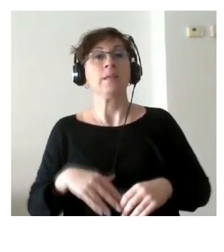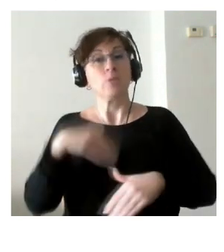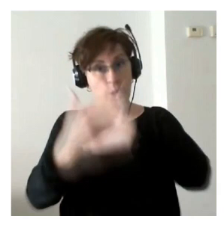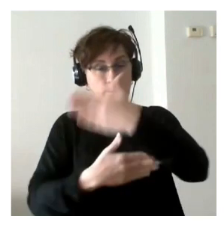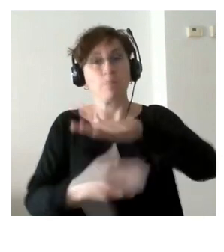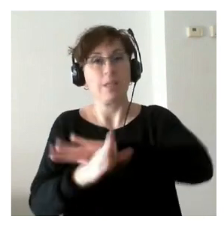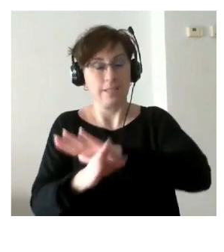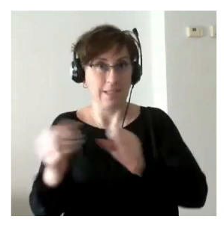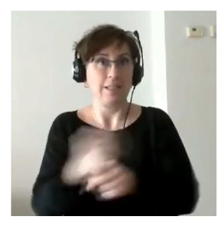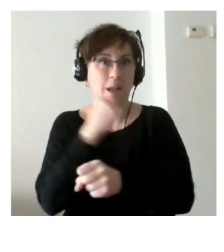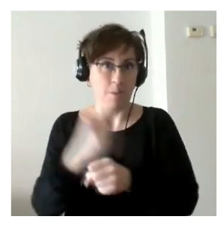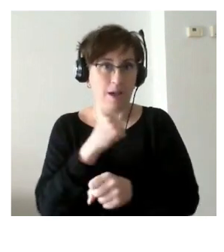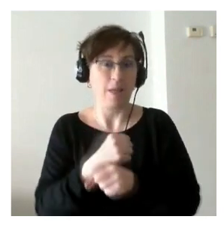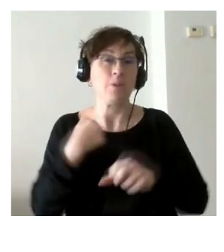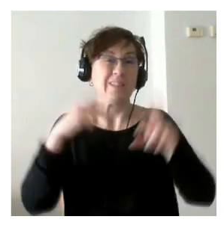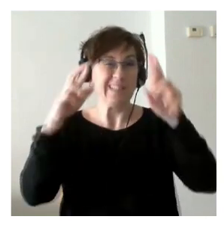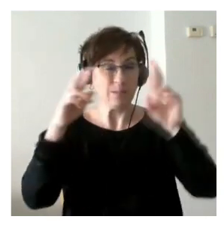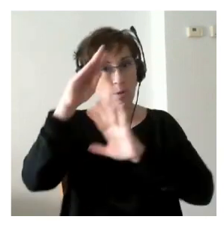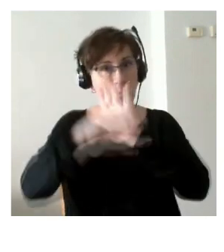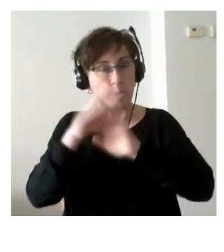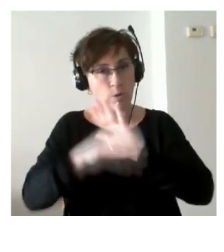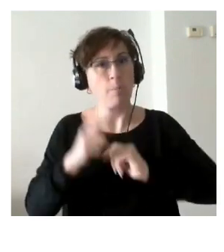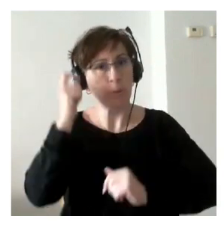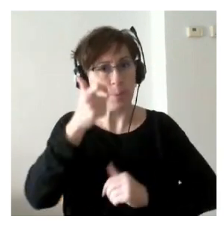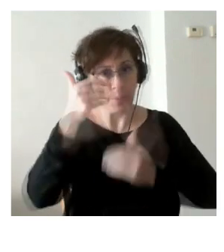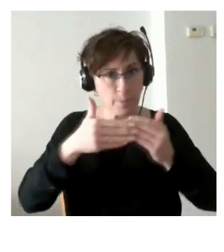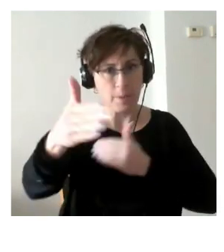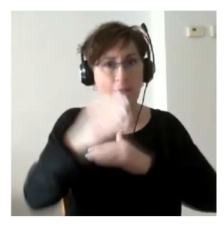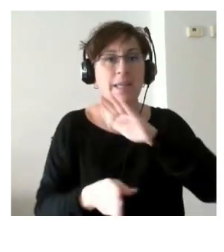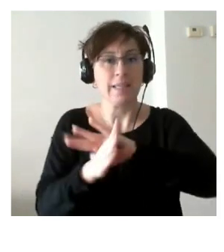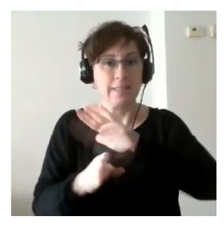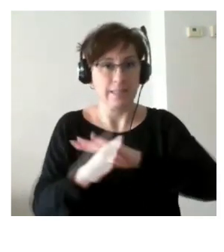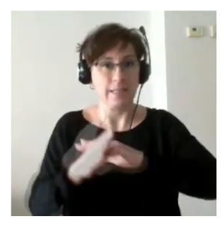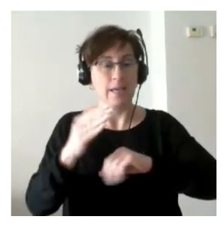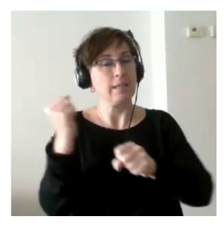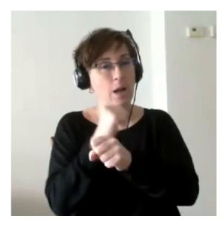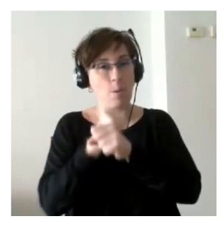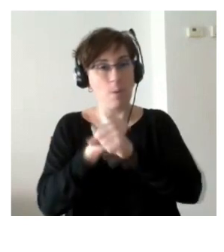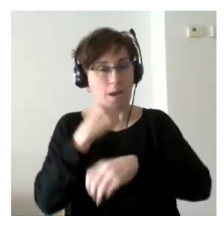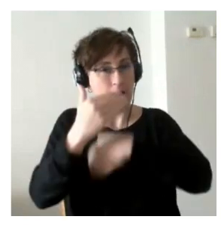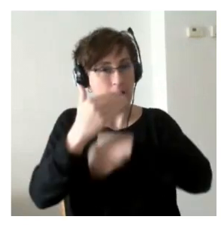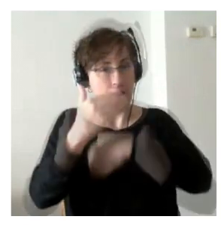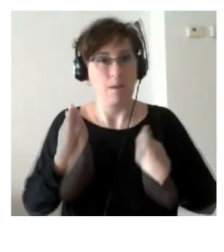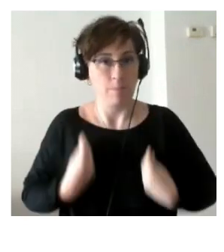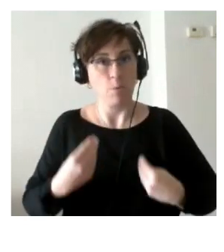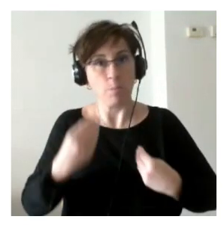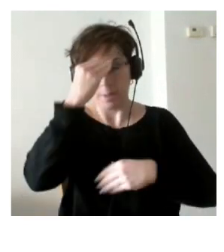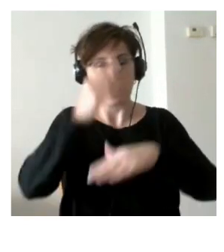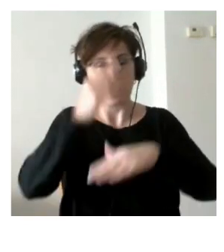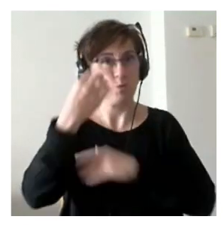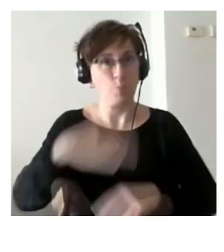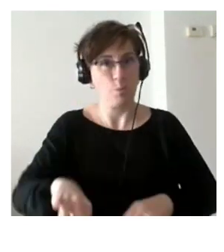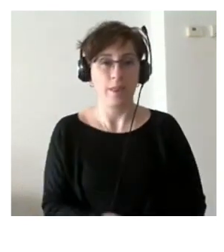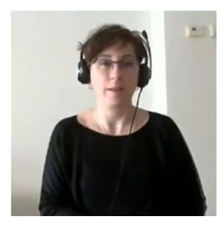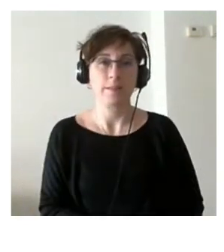y espero de verdad que el programa se pueda mantener y que podemos trabajar en esta línea porque creo que es la que avanza entonces